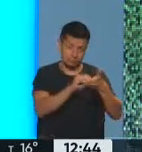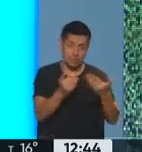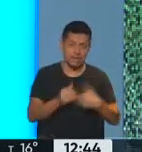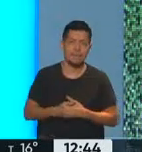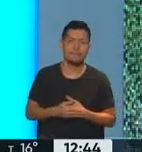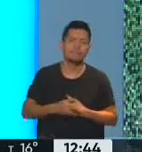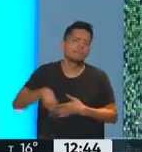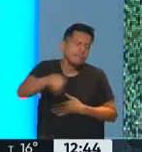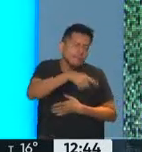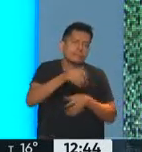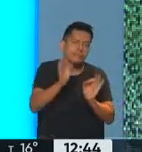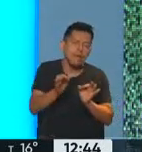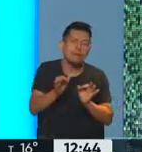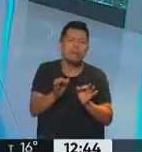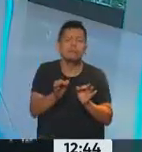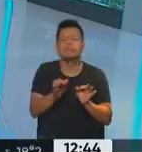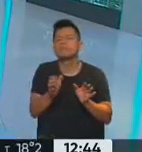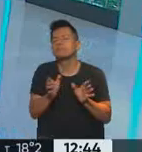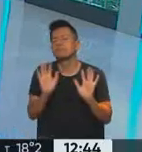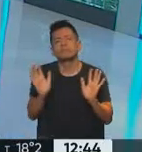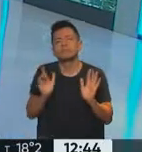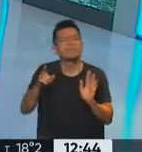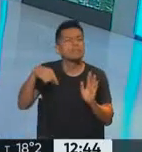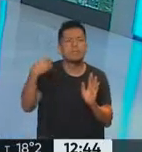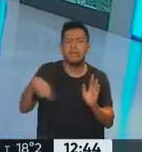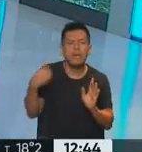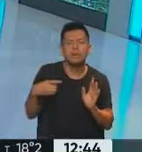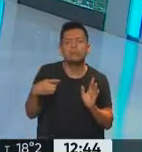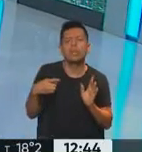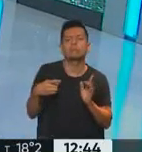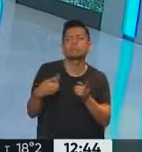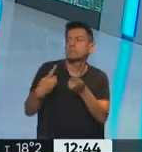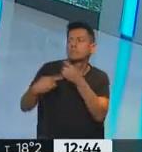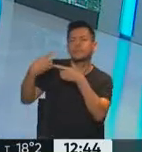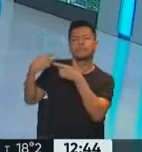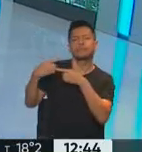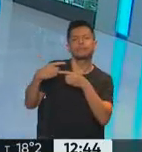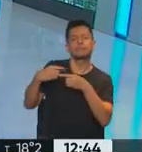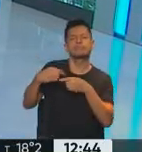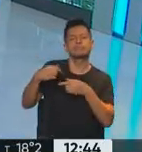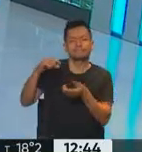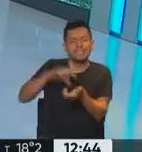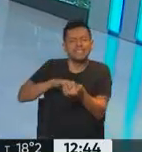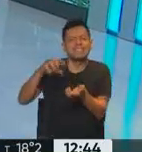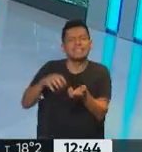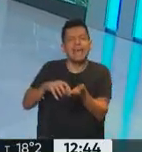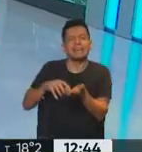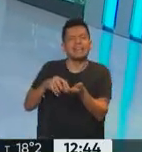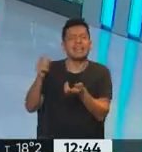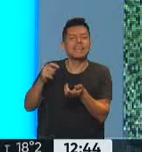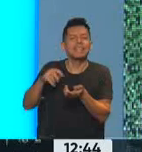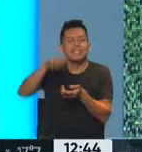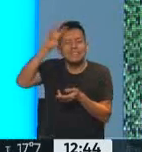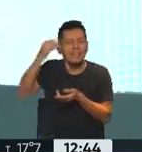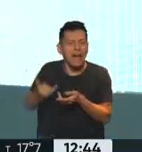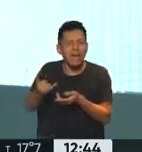nosotros sabemos que de un lado o del otro, de nuestras raíces, tenemos sangre originaria, sangre indígena